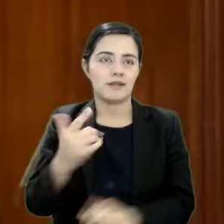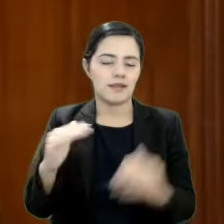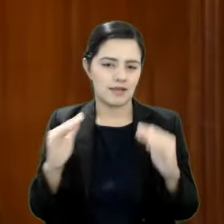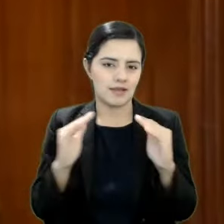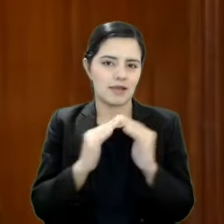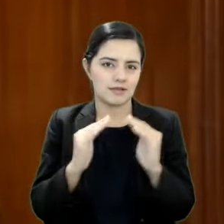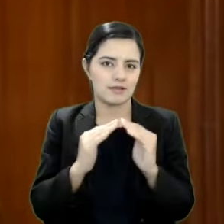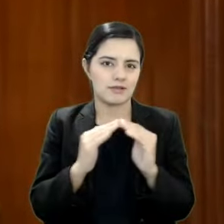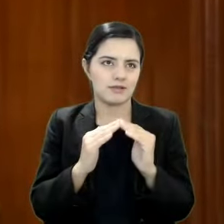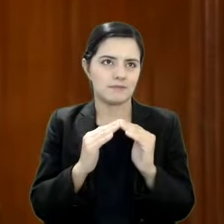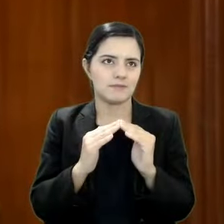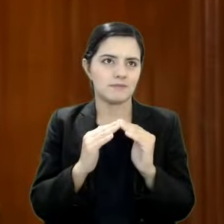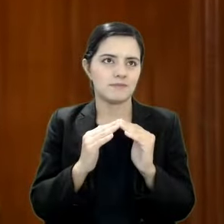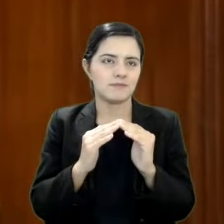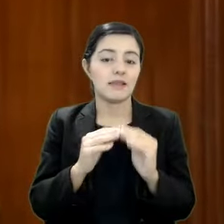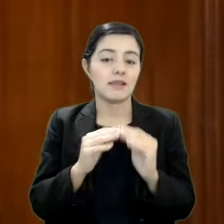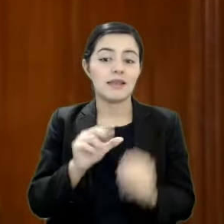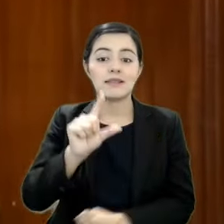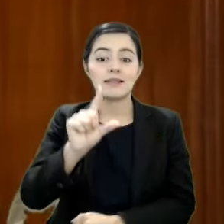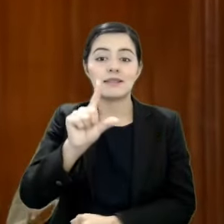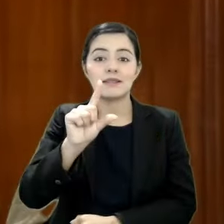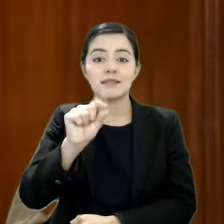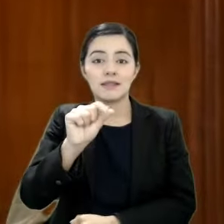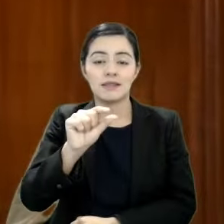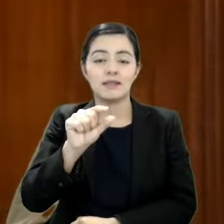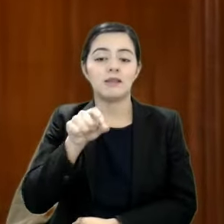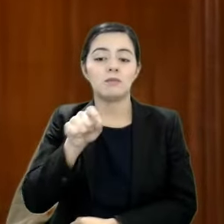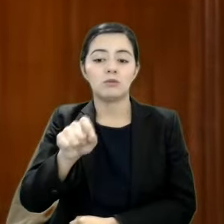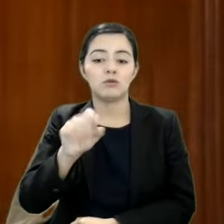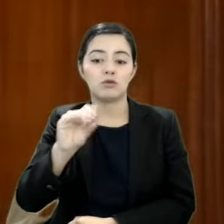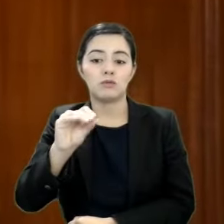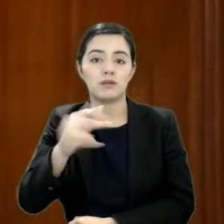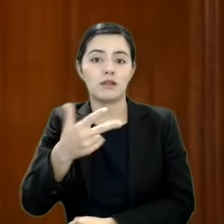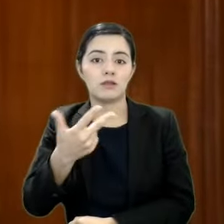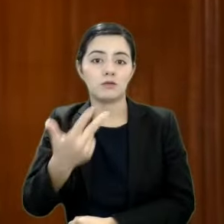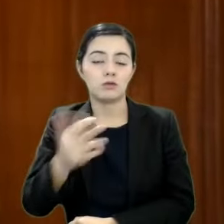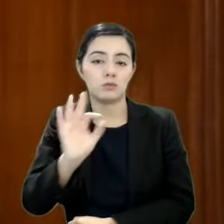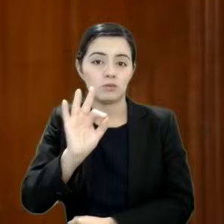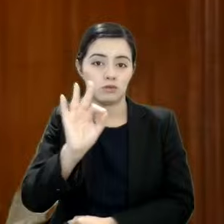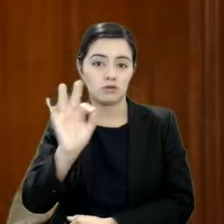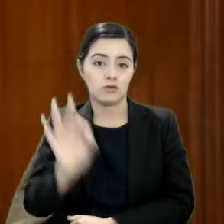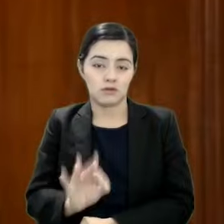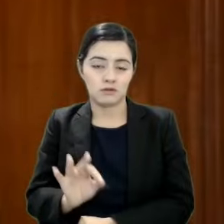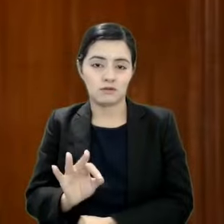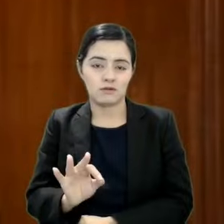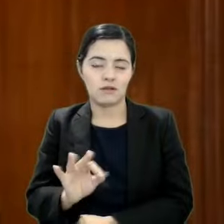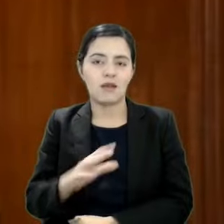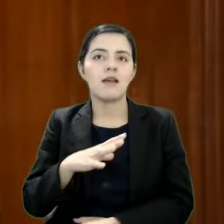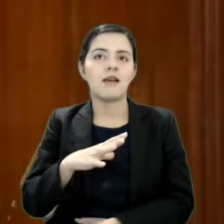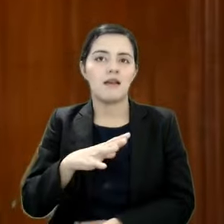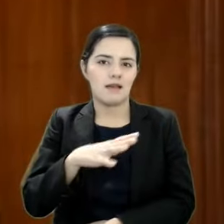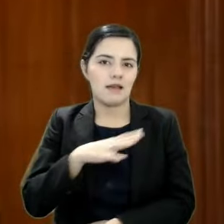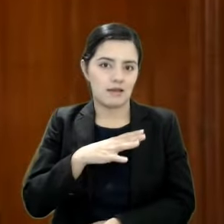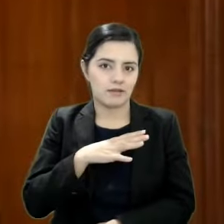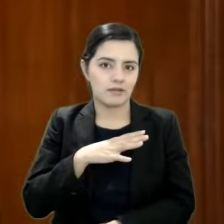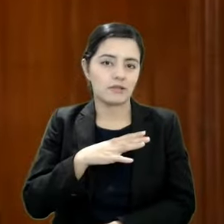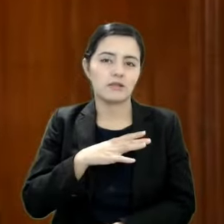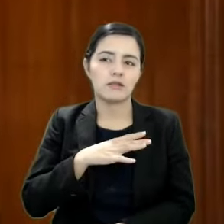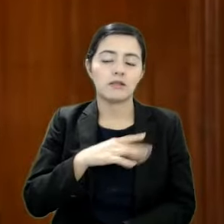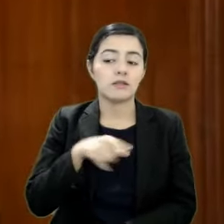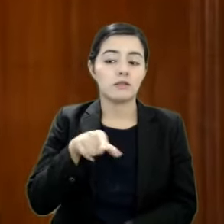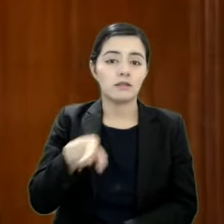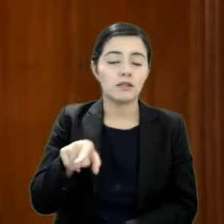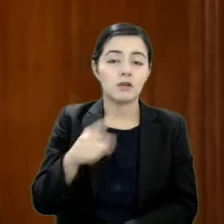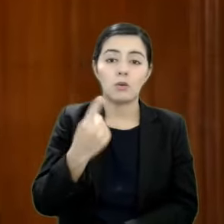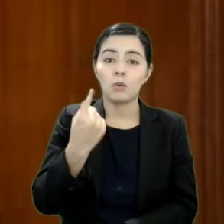cuales el 70.98% de ellos tienen al menos un animal